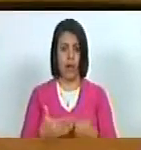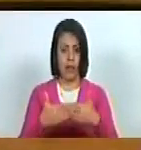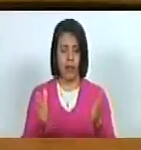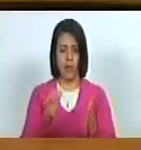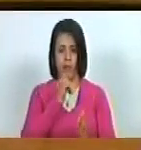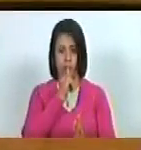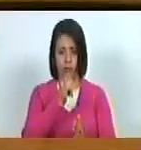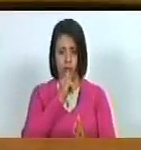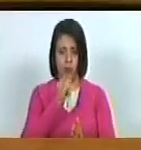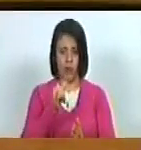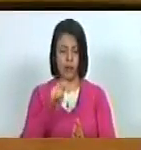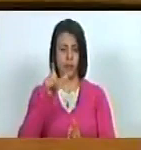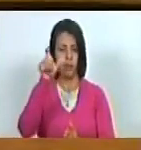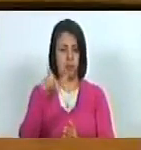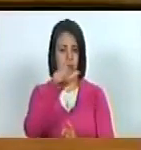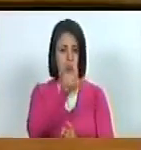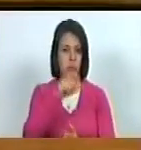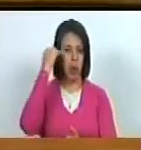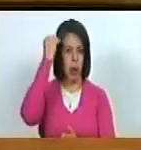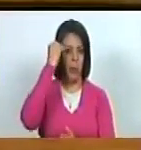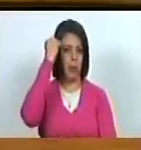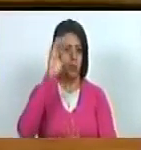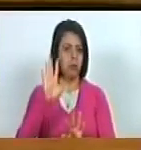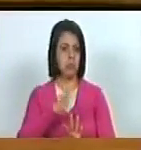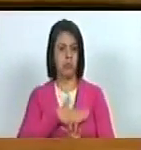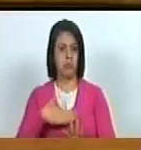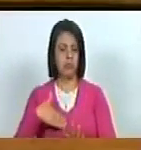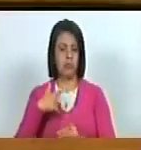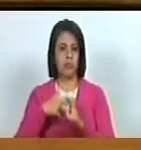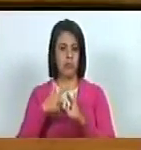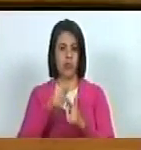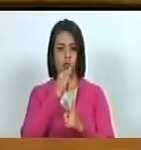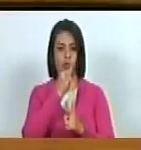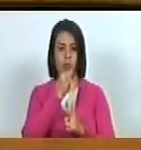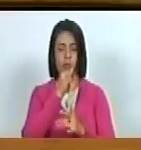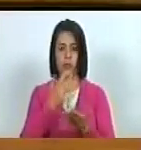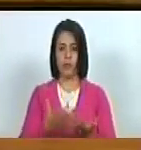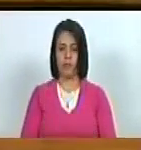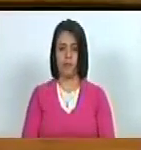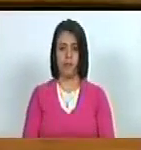para derechos de palabra, opiniones, puntos de información.